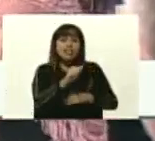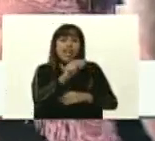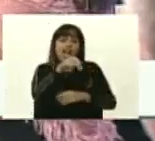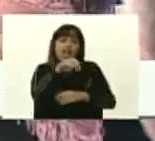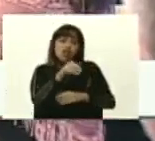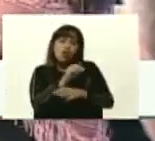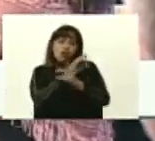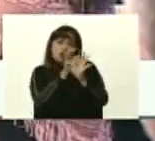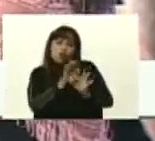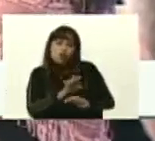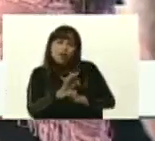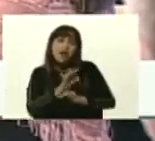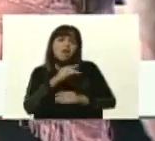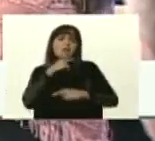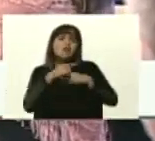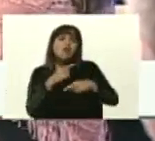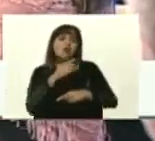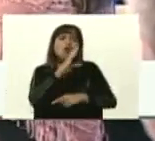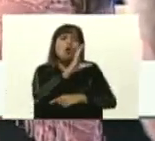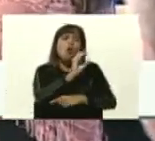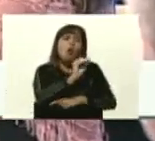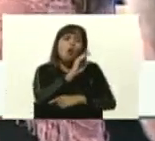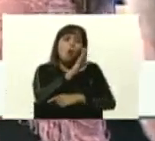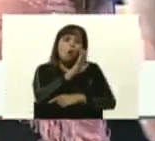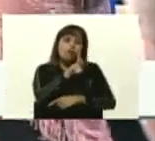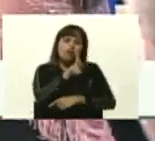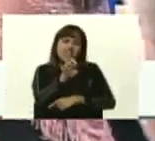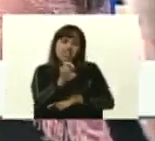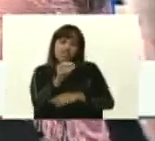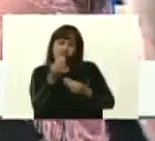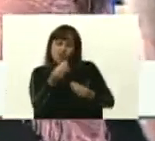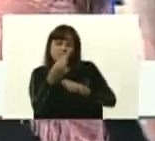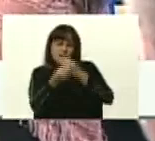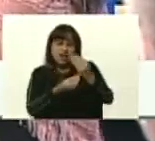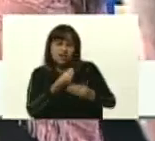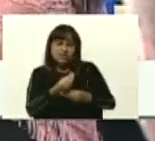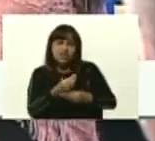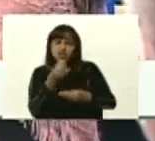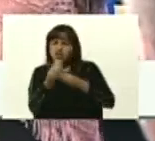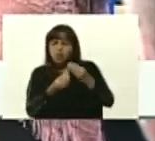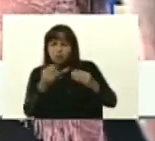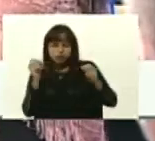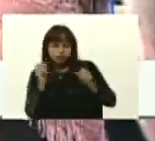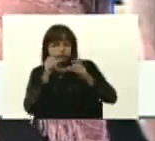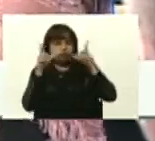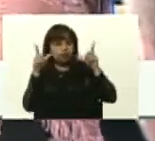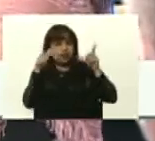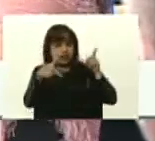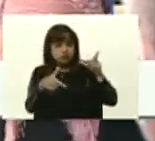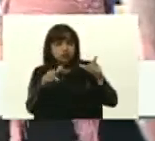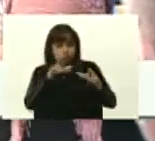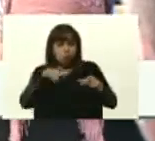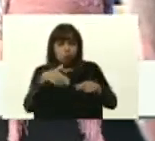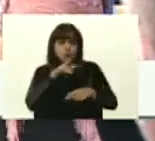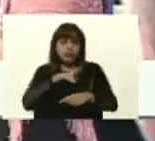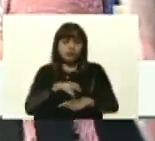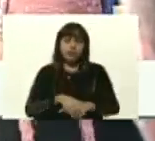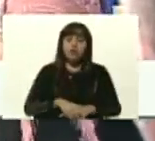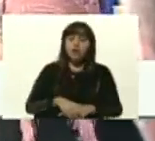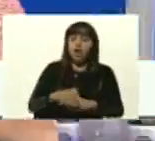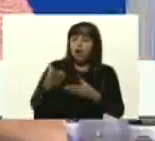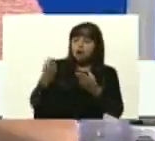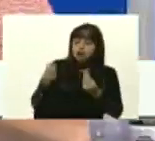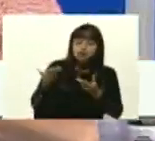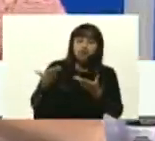dice aquí. De cobre. ¿Cómo lo hicieron? ¿Cómo sacan esa nanopartícula del cobre? ¿Y cómo descubrieron que servía para estas funciones? O sea, que hay muchos